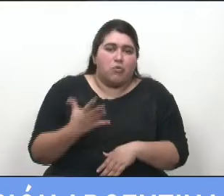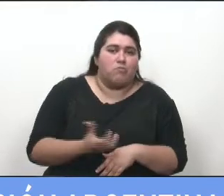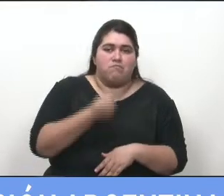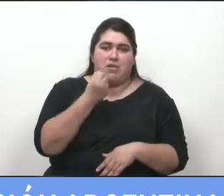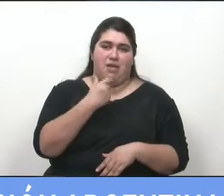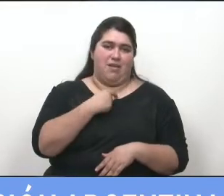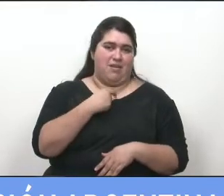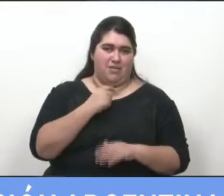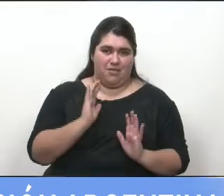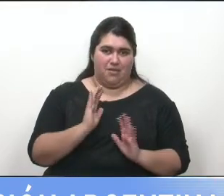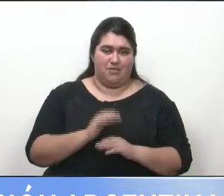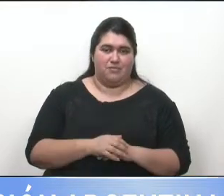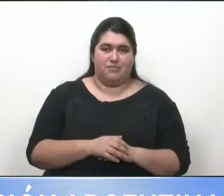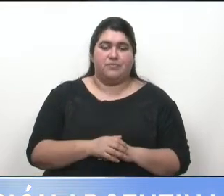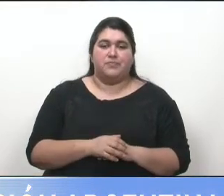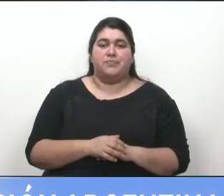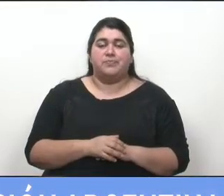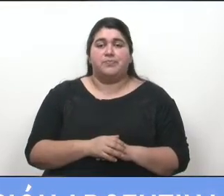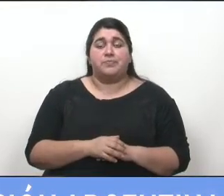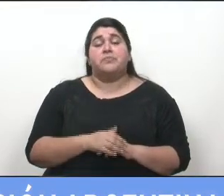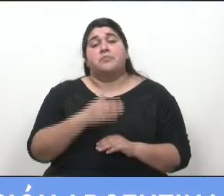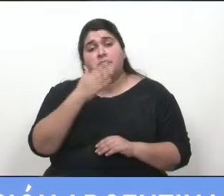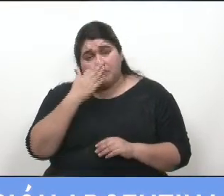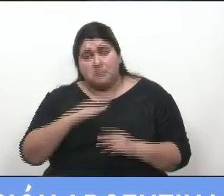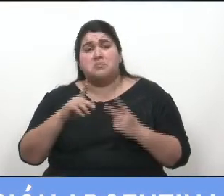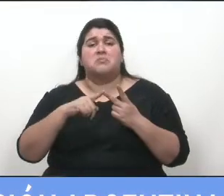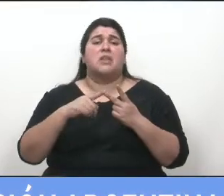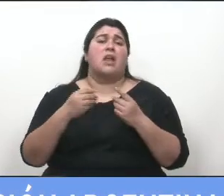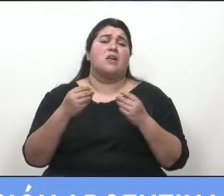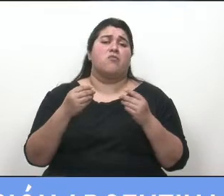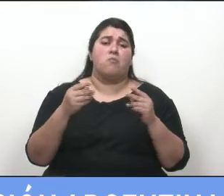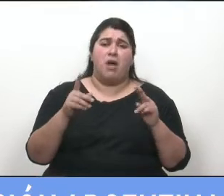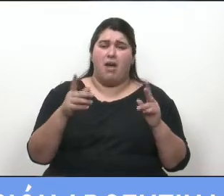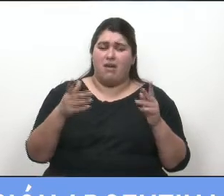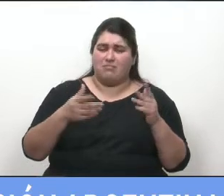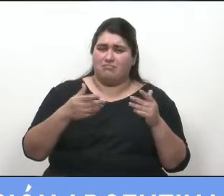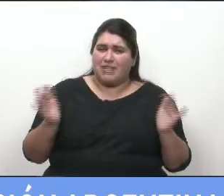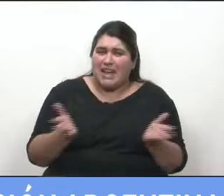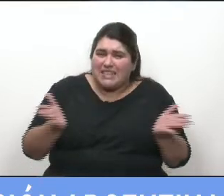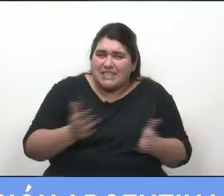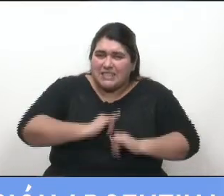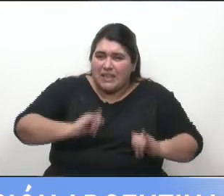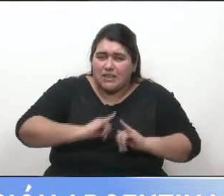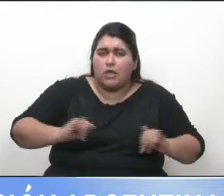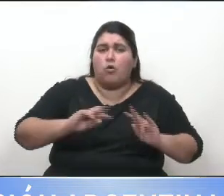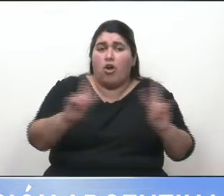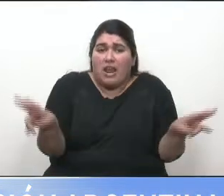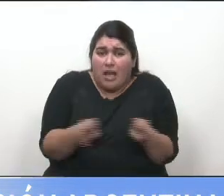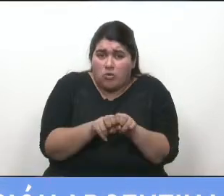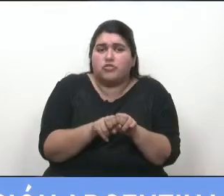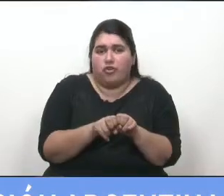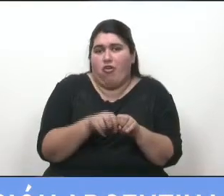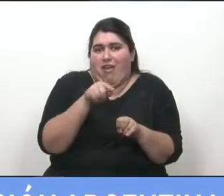En tercer lugar, incentiva el recupero de fondos no declarados al organismo recaudador nacional,